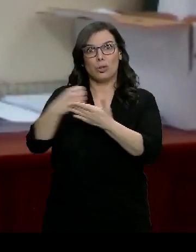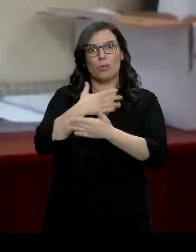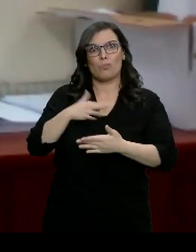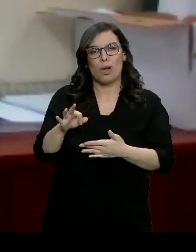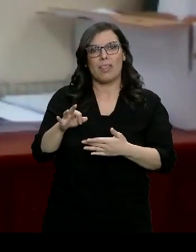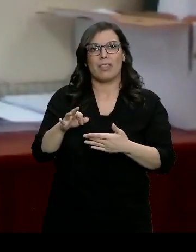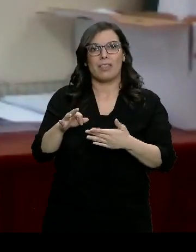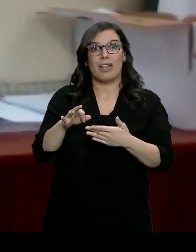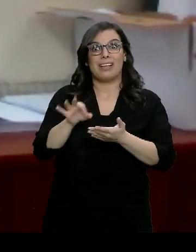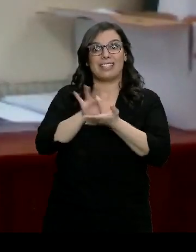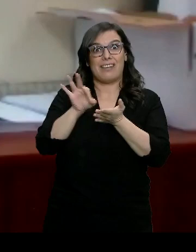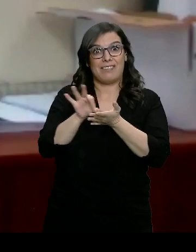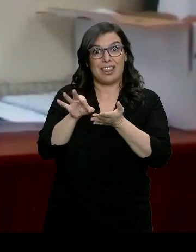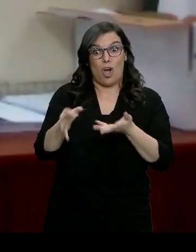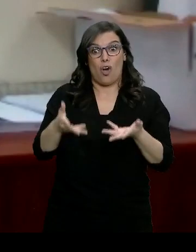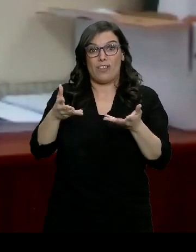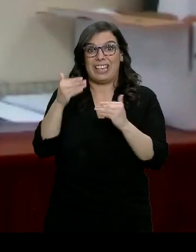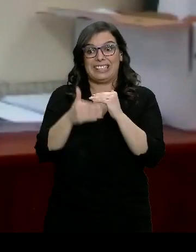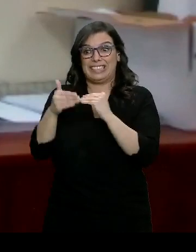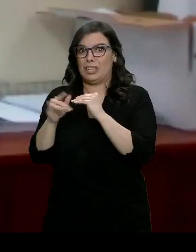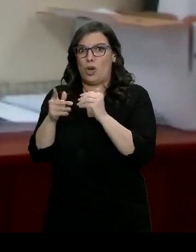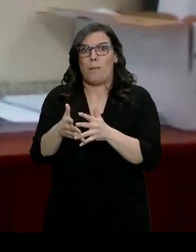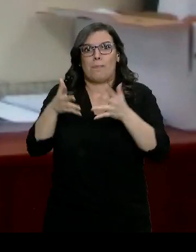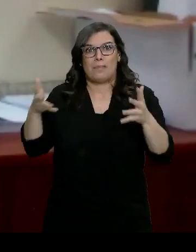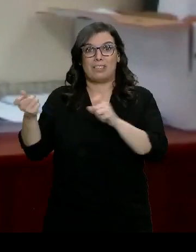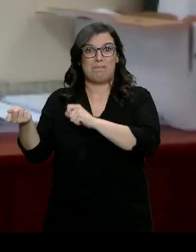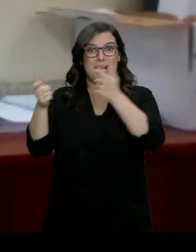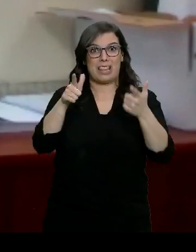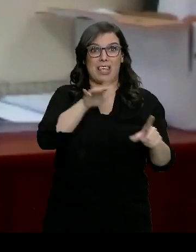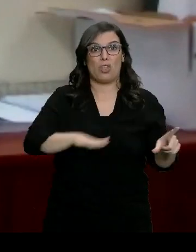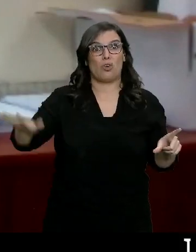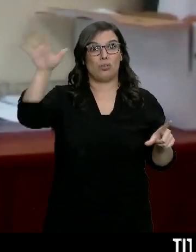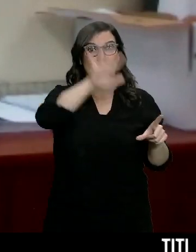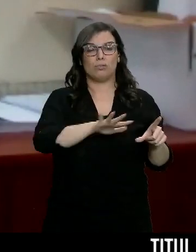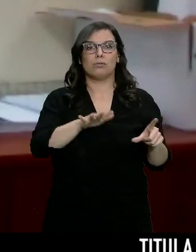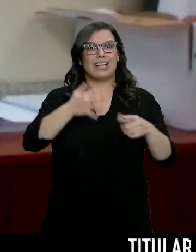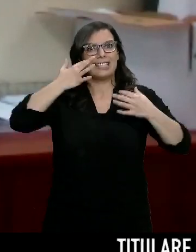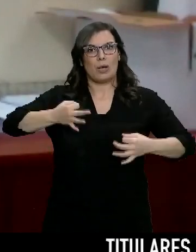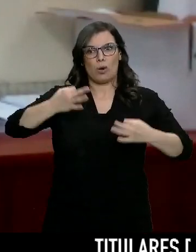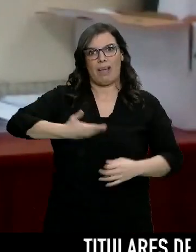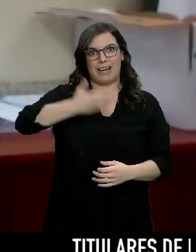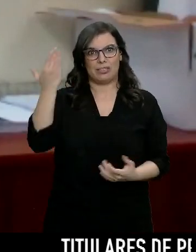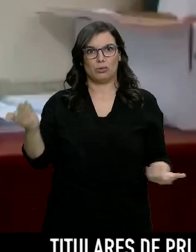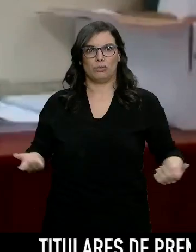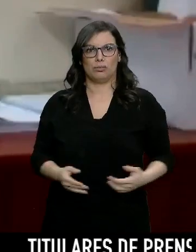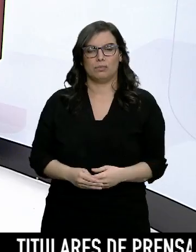ampliar el servicio que ofrecen a imitación del nivel de seguridad que tenemos en el resto de la comunidad.